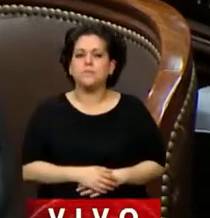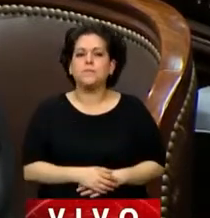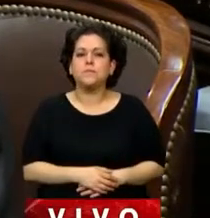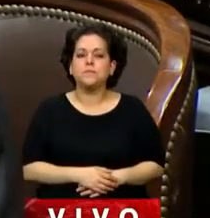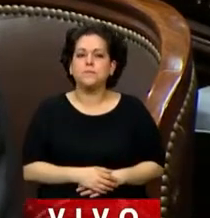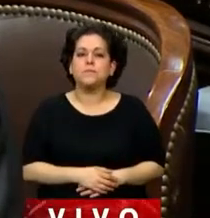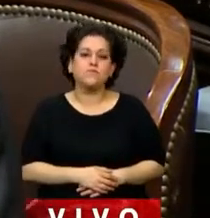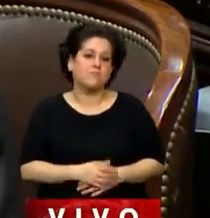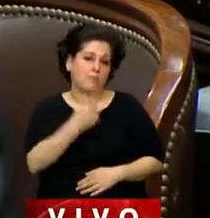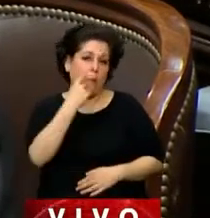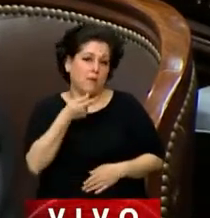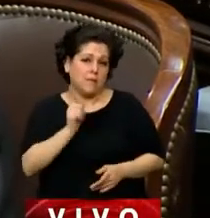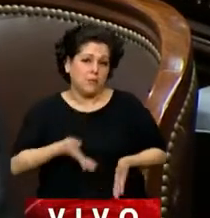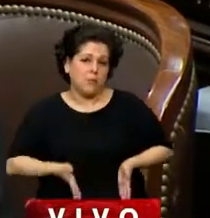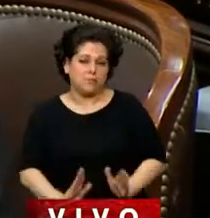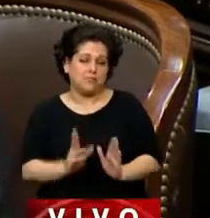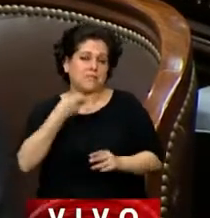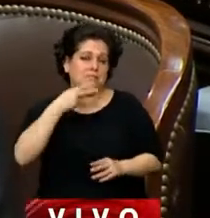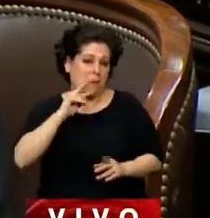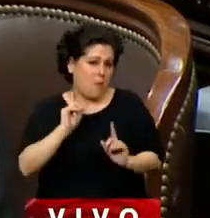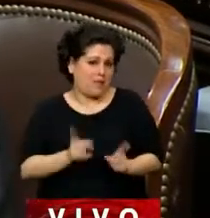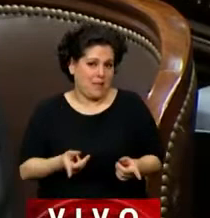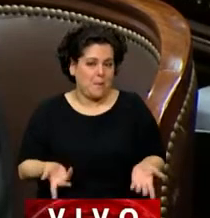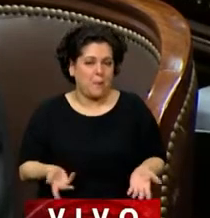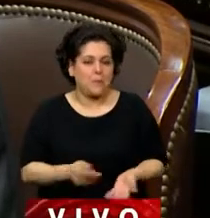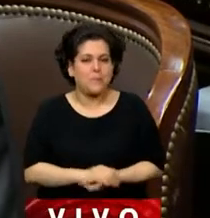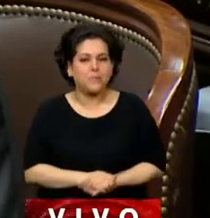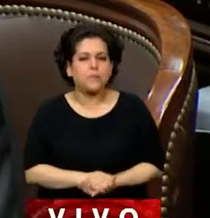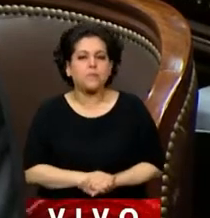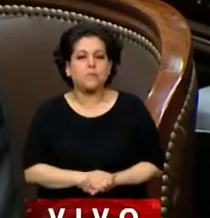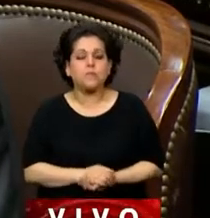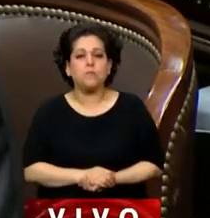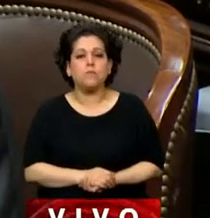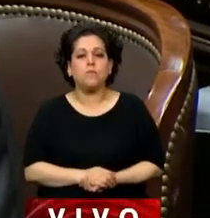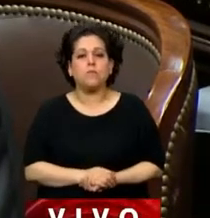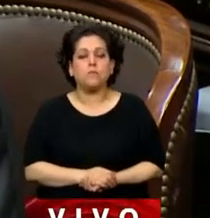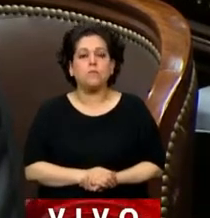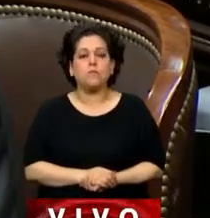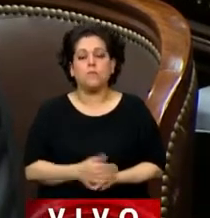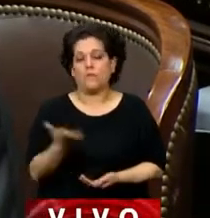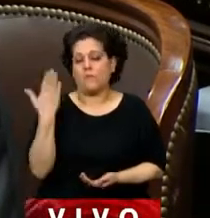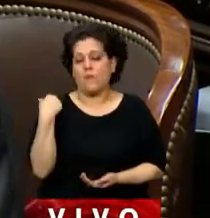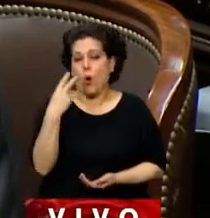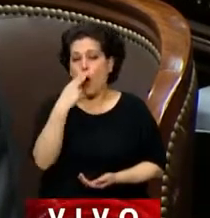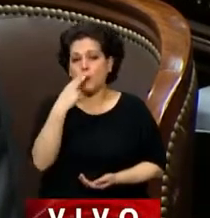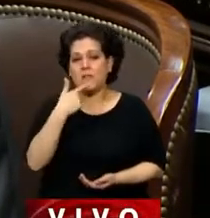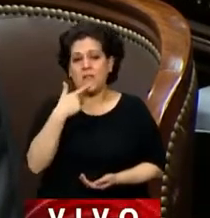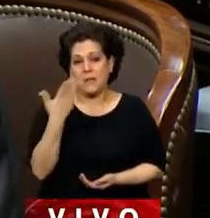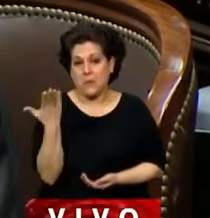a un sanjuanino que el pasado domingo 11 de septiembre